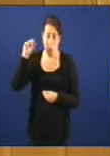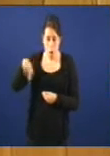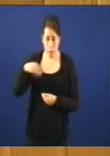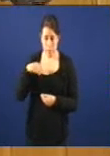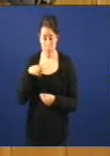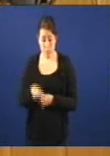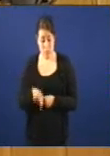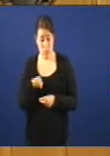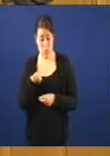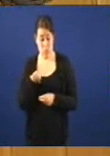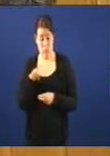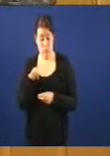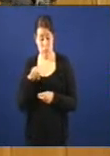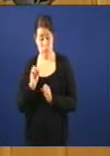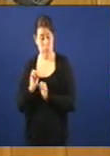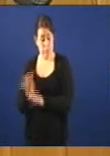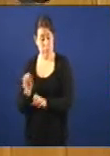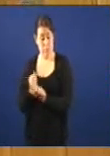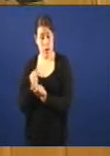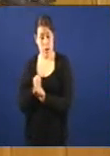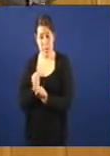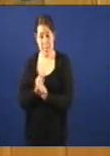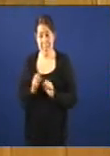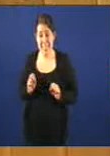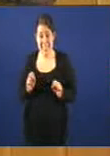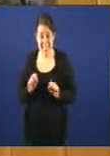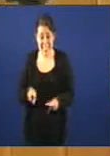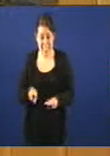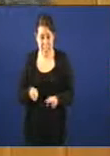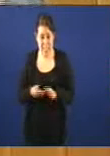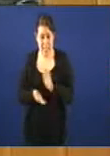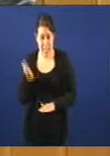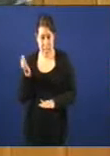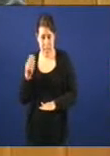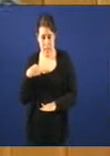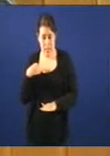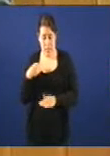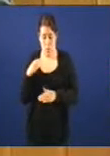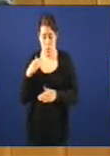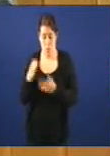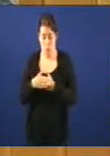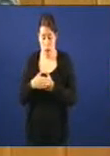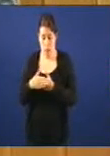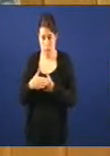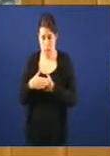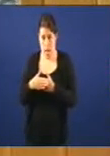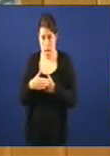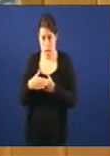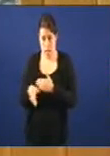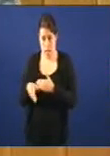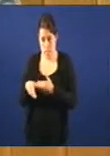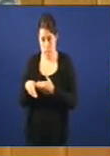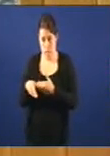deixando as traballadoras totalmente sin saída na rulot que tiñen na porta da fábrica, impedindo a